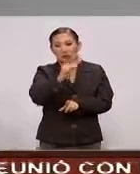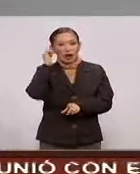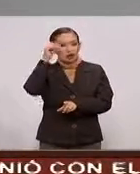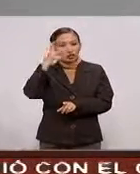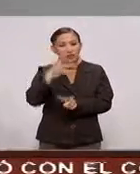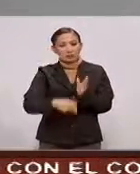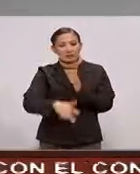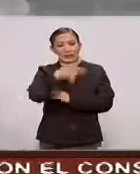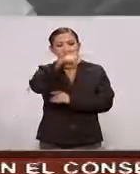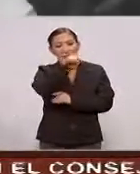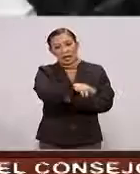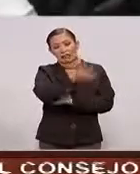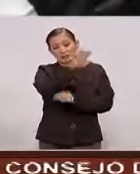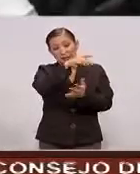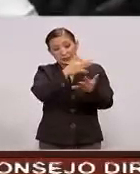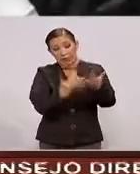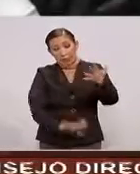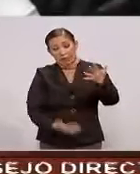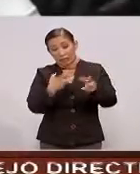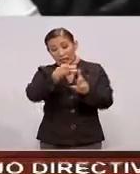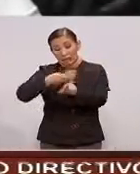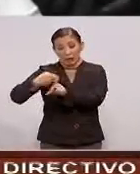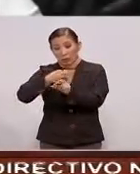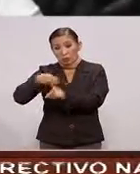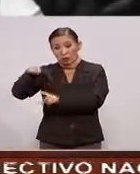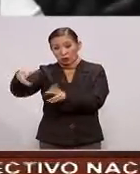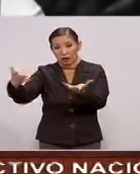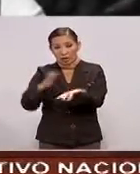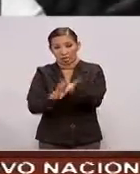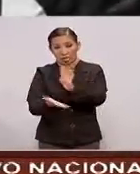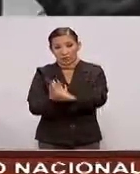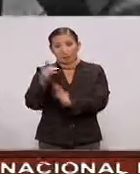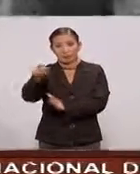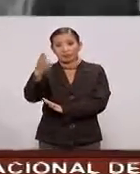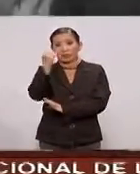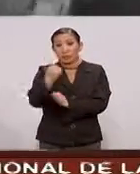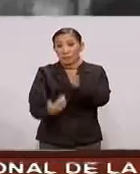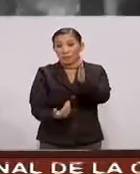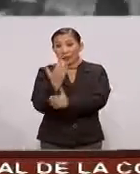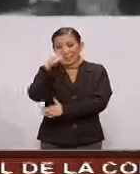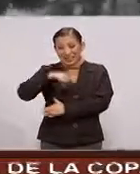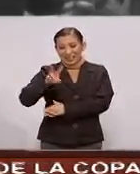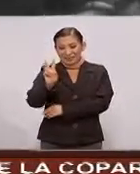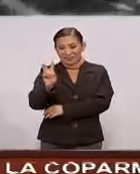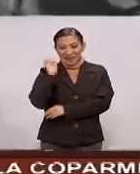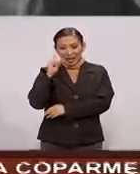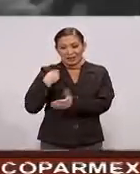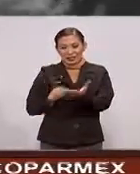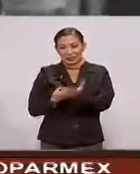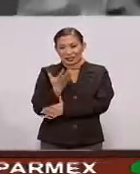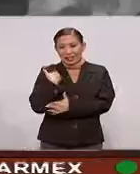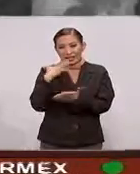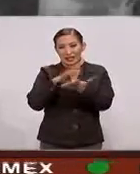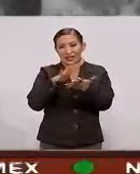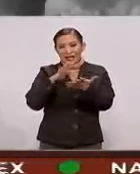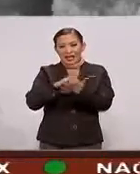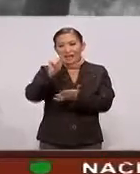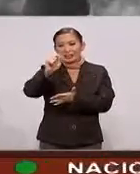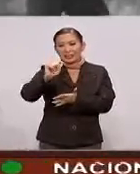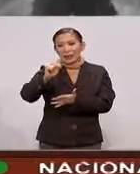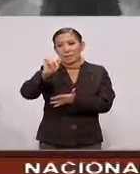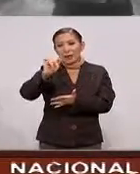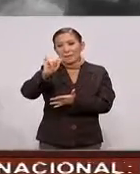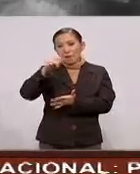2013 Acusada De por lo menos 50 secuestros Se espera Que a las 9 de la mañana De este viernes Salga del penal Femenil De Tepepan